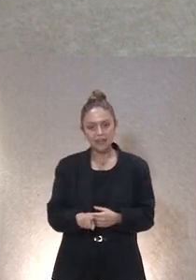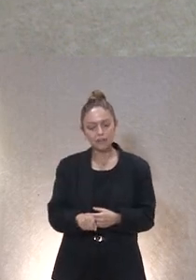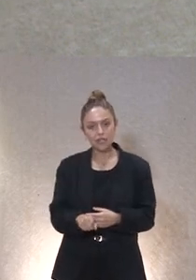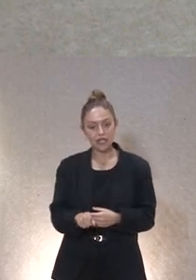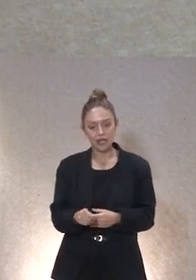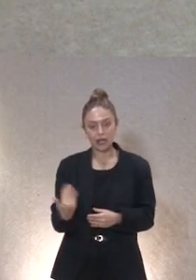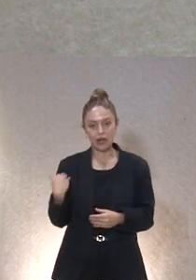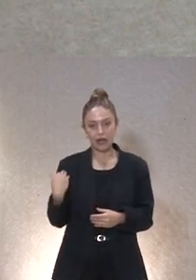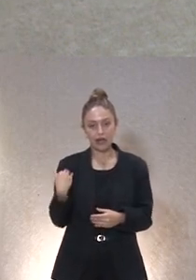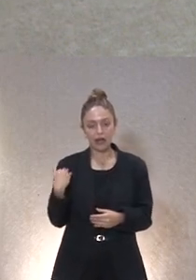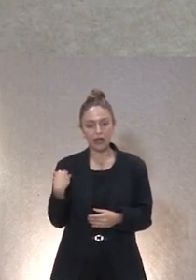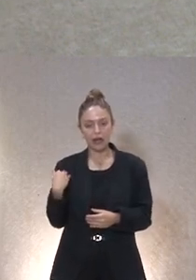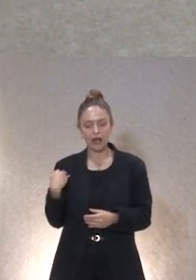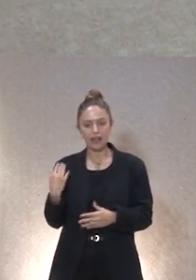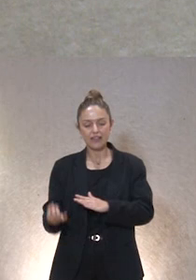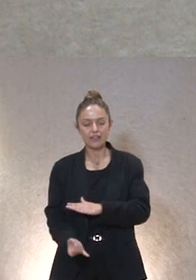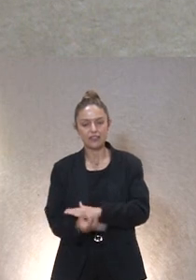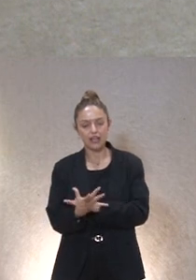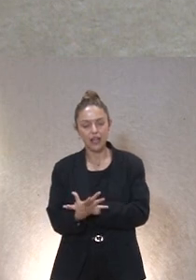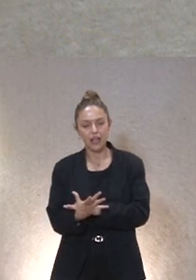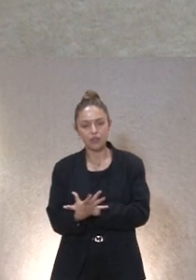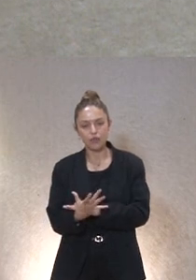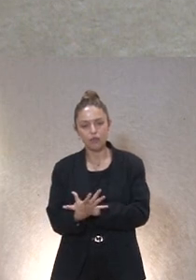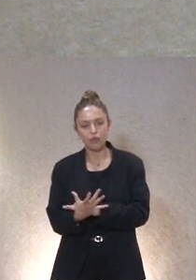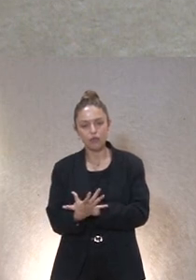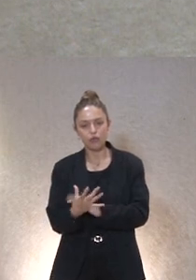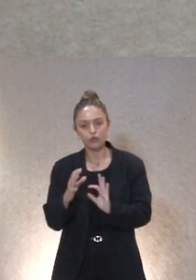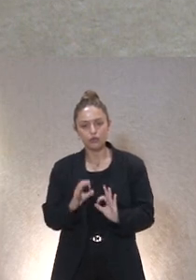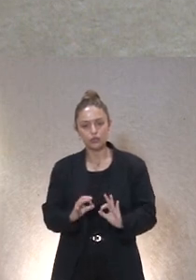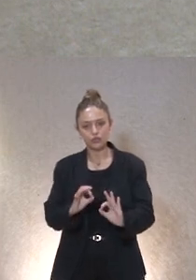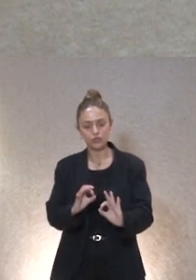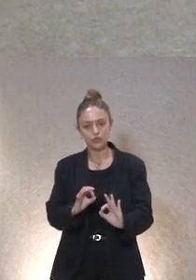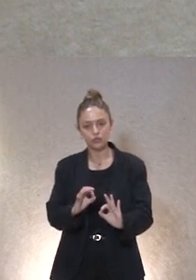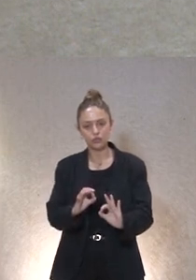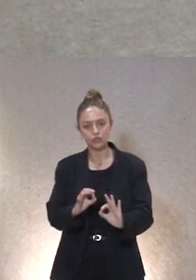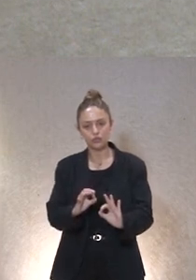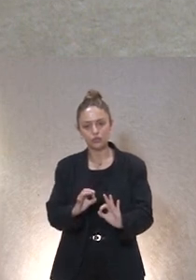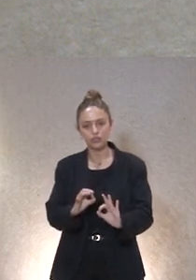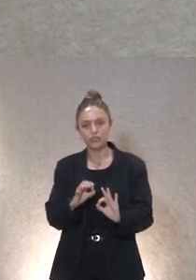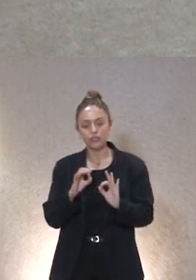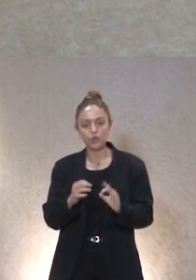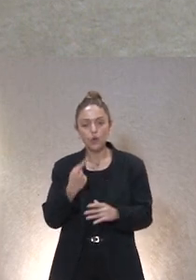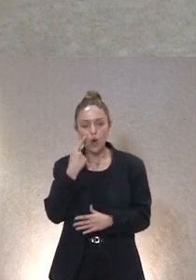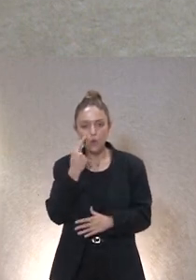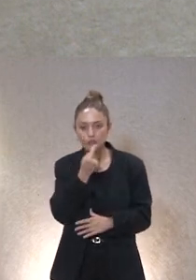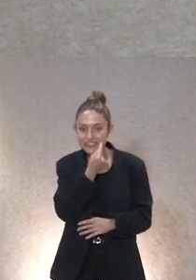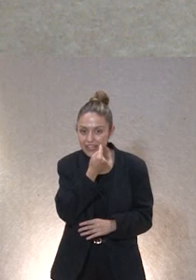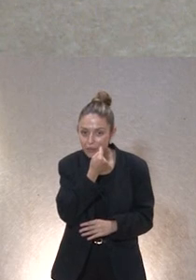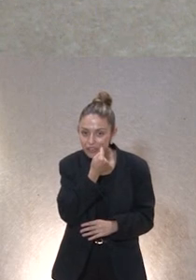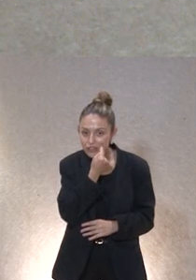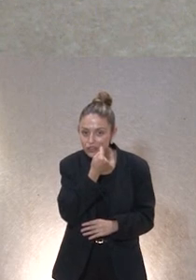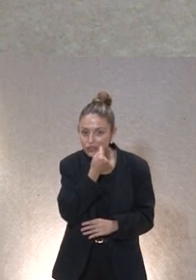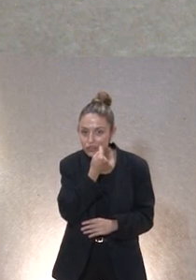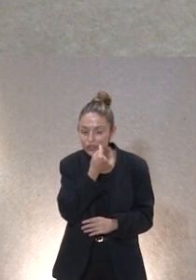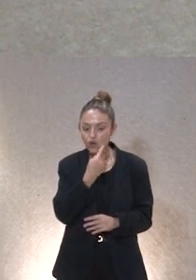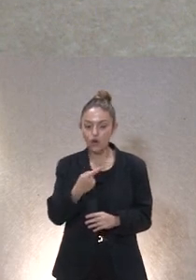últimamente desde hace unos años hemos creado exclusivamente en Amadipos una especie de observatorio sobre